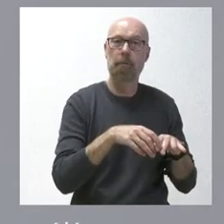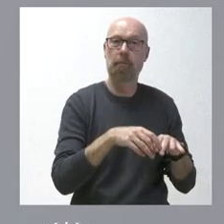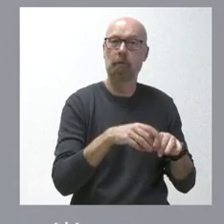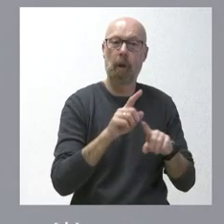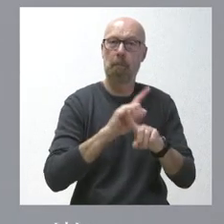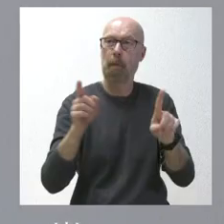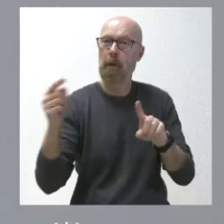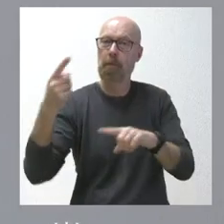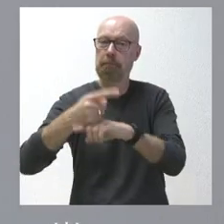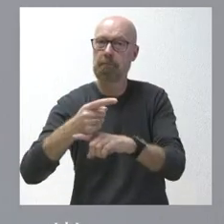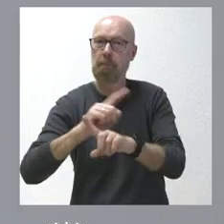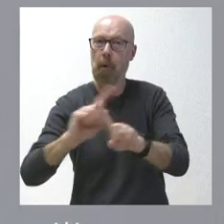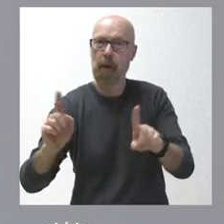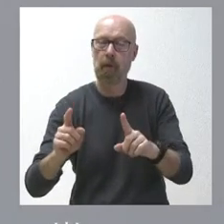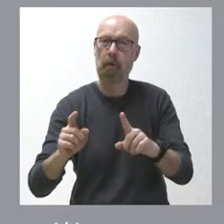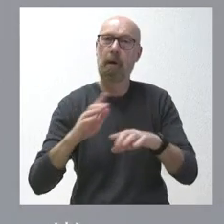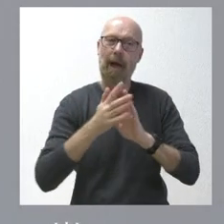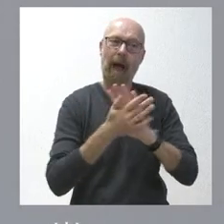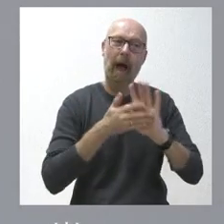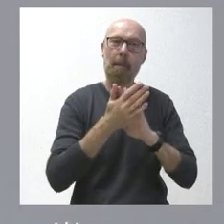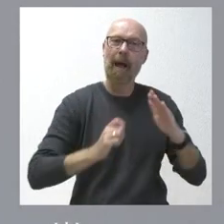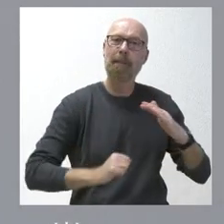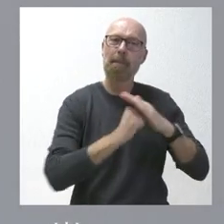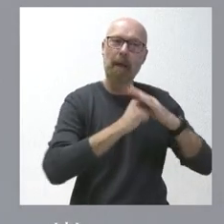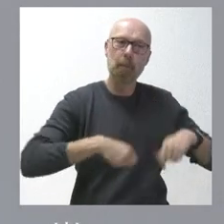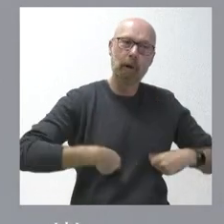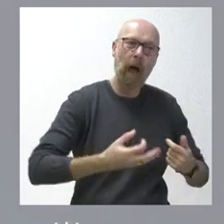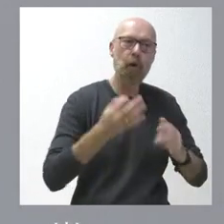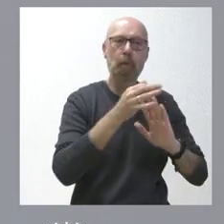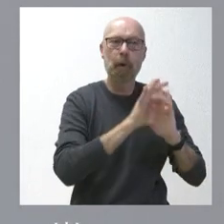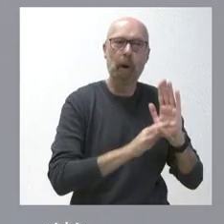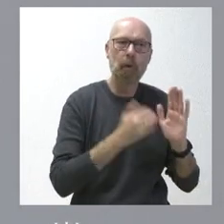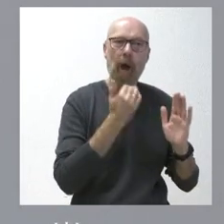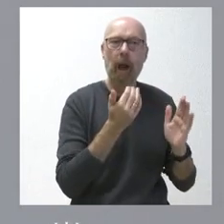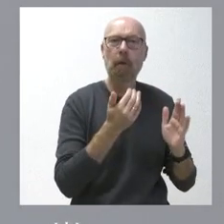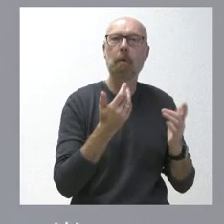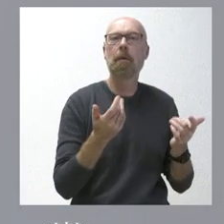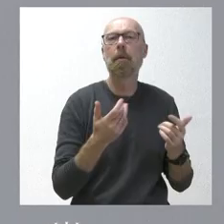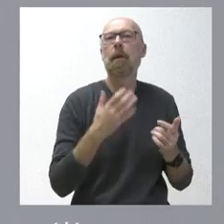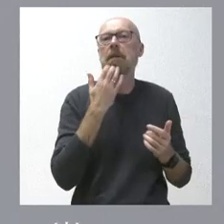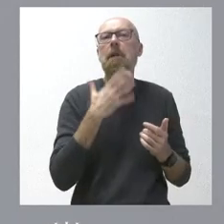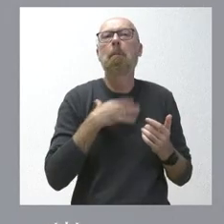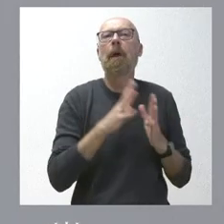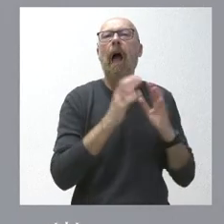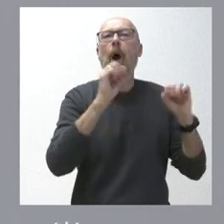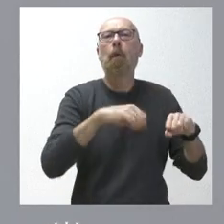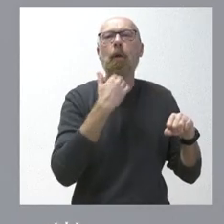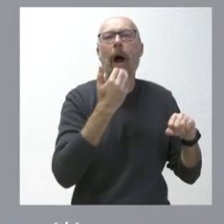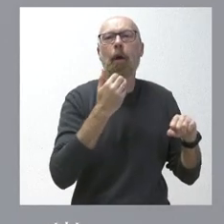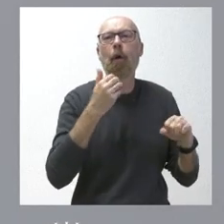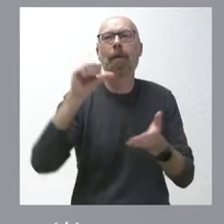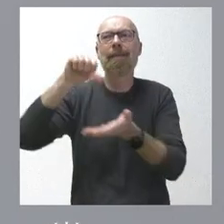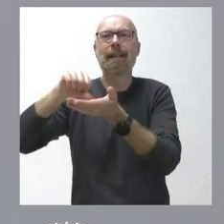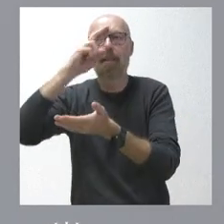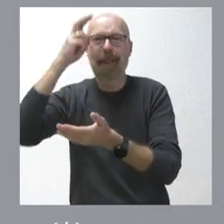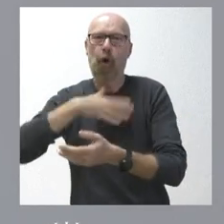de gasto y del presupuesto. No vaya a ser que al final se alcance un acuerdo en Castilla y León sobre los temas propios de